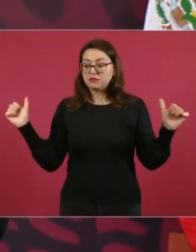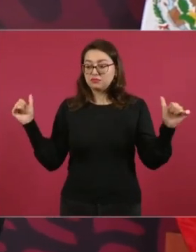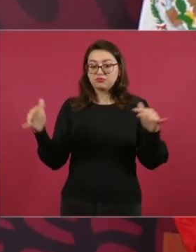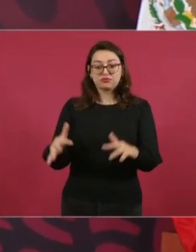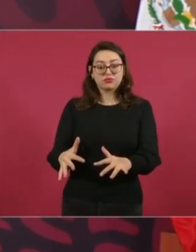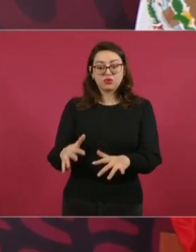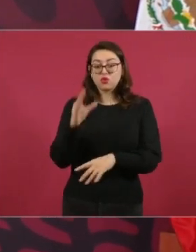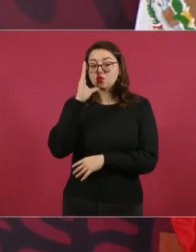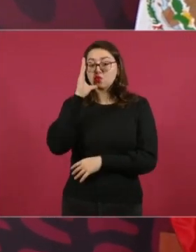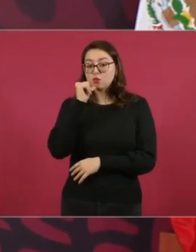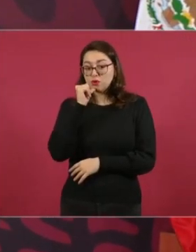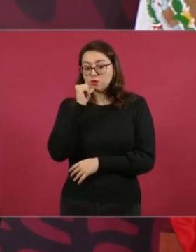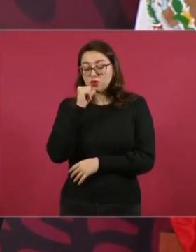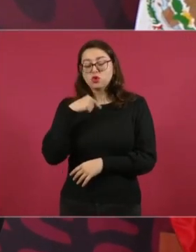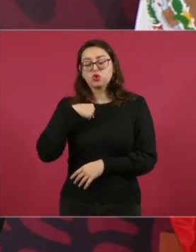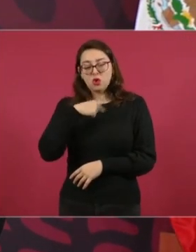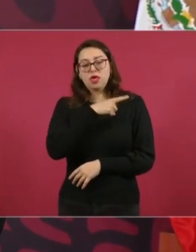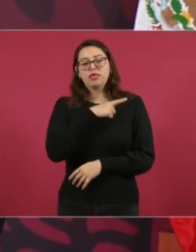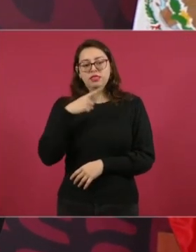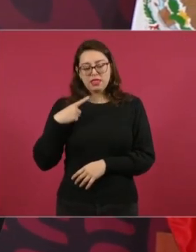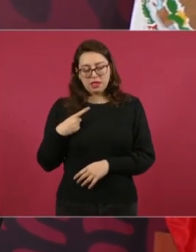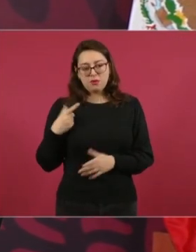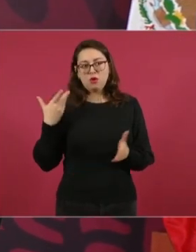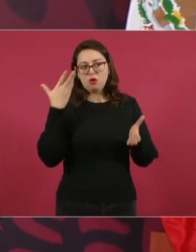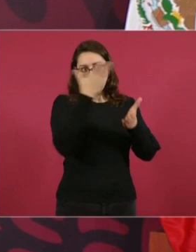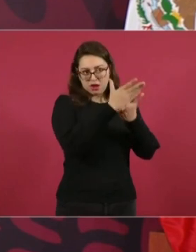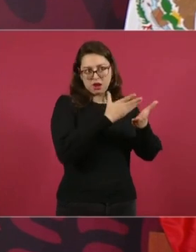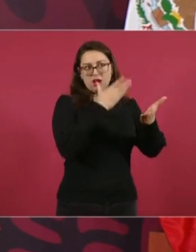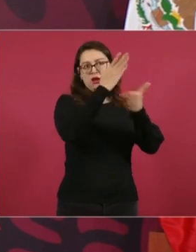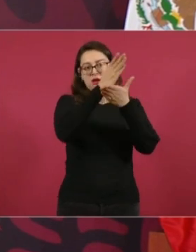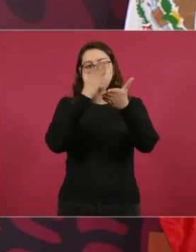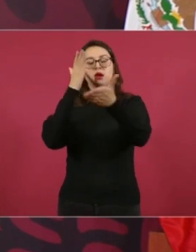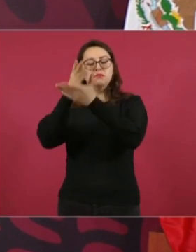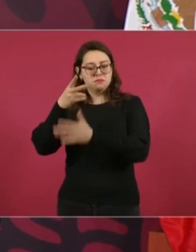gente, voy a seguir supervisando las obras.